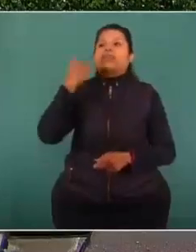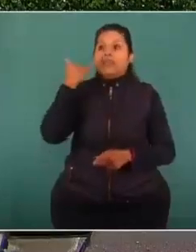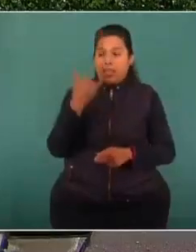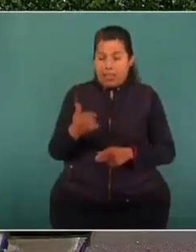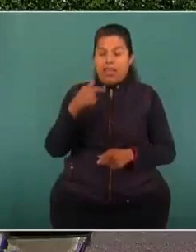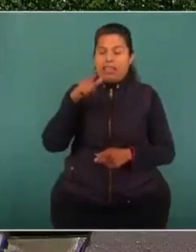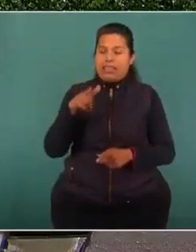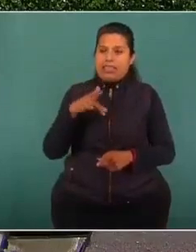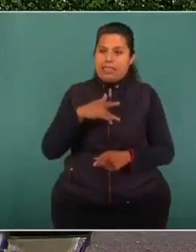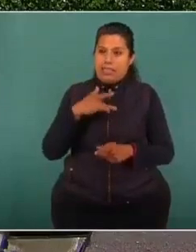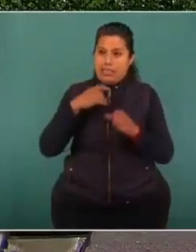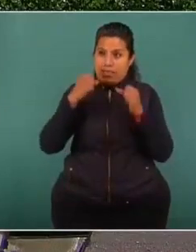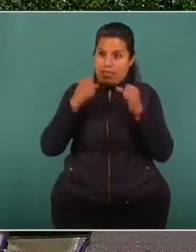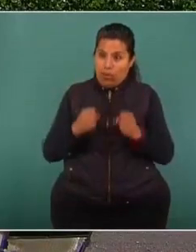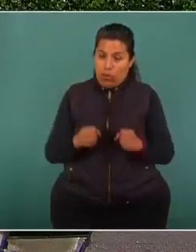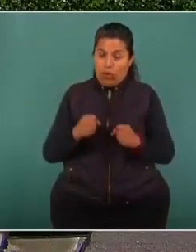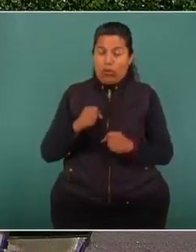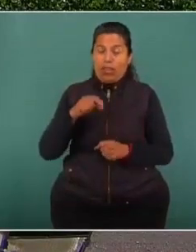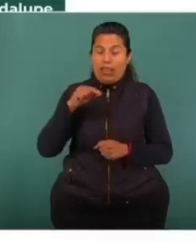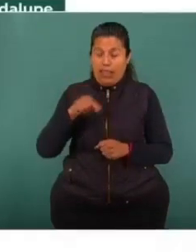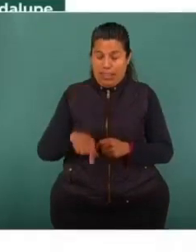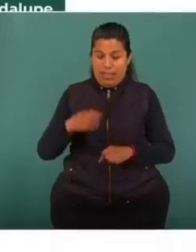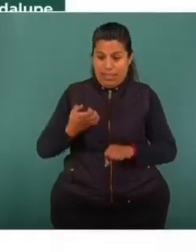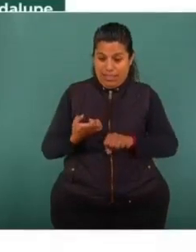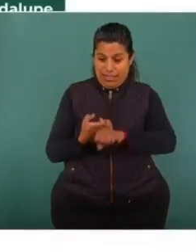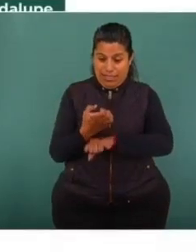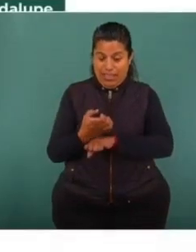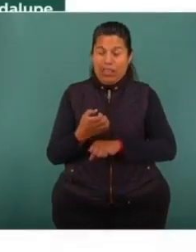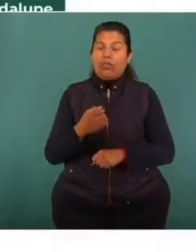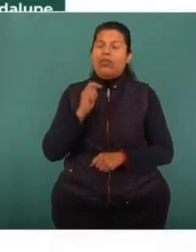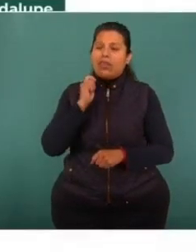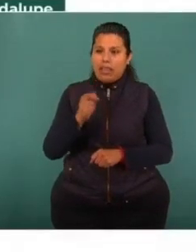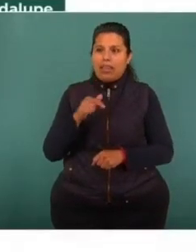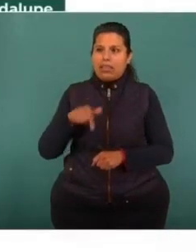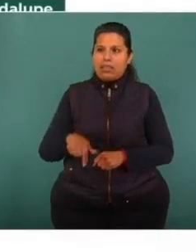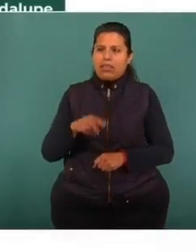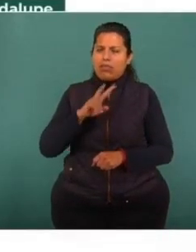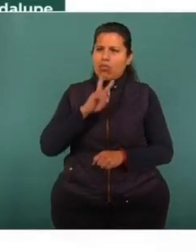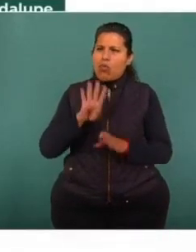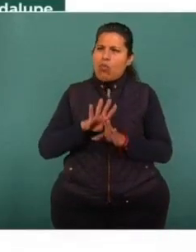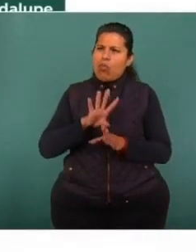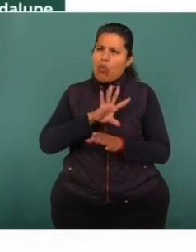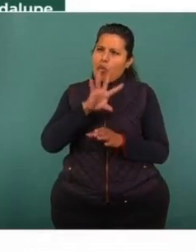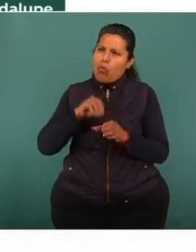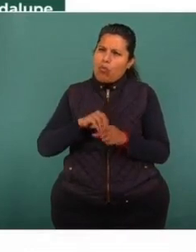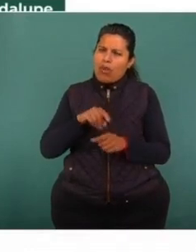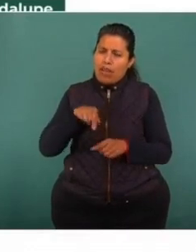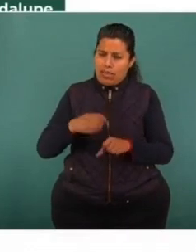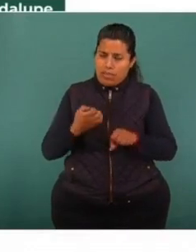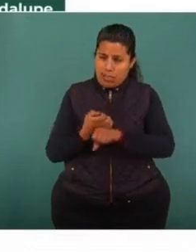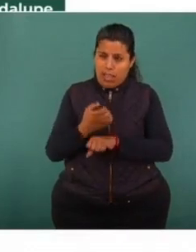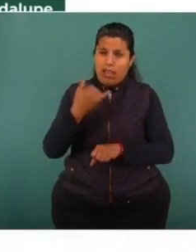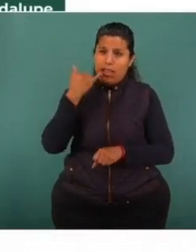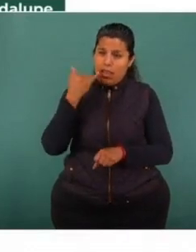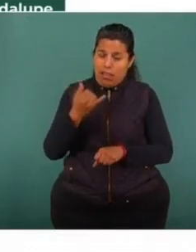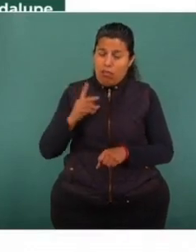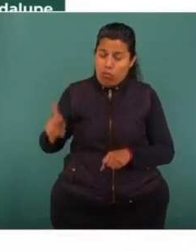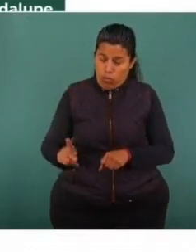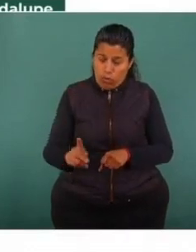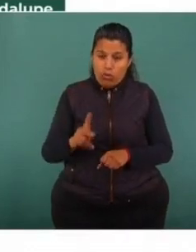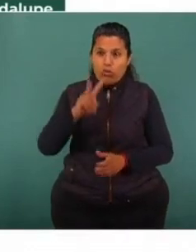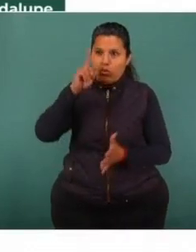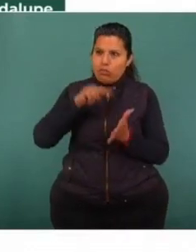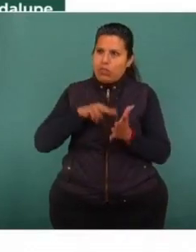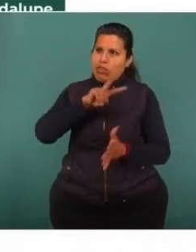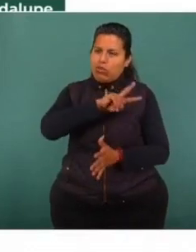se refiere a seguridad pública en el estado, cuenta con total entre policías estatales y municipales, dos